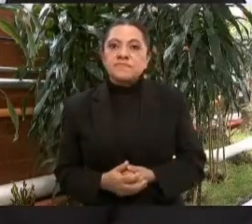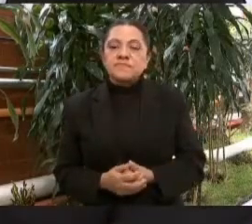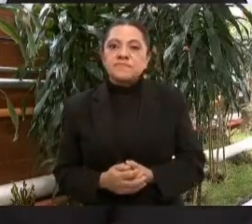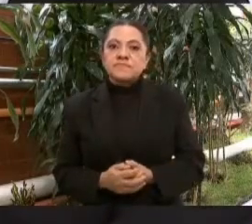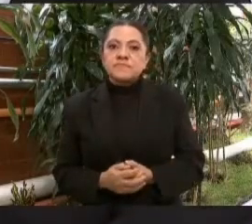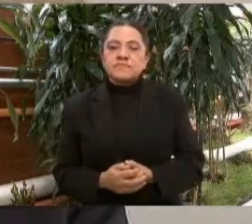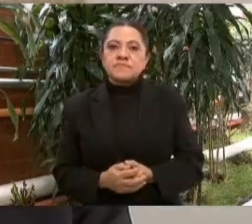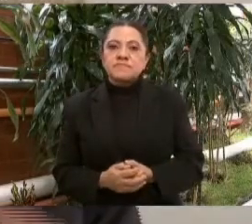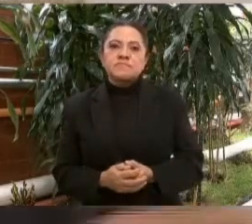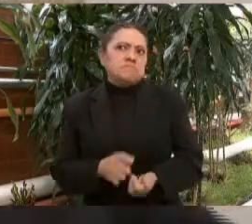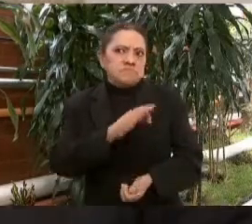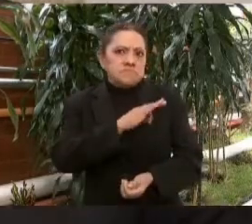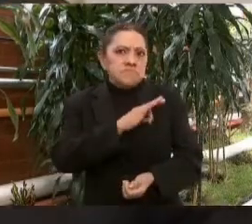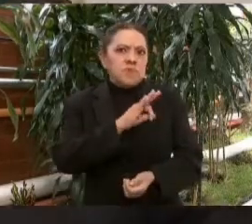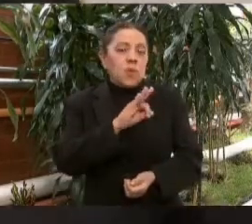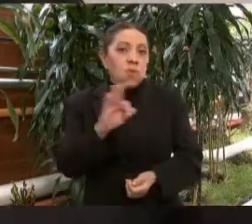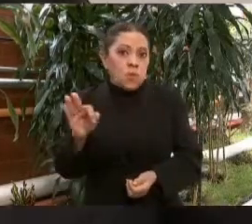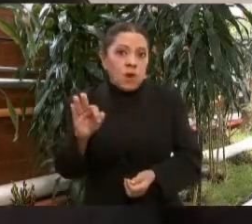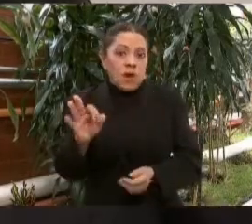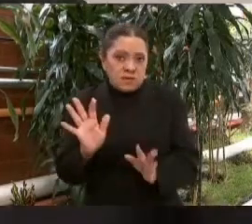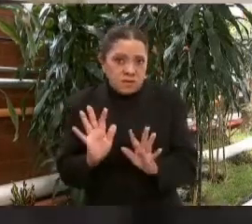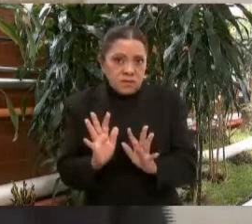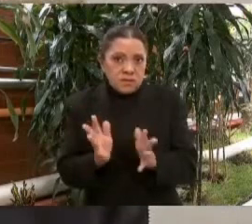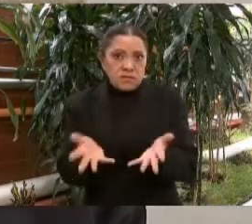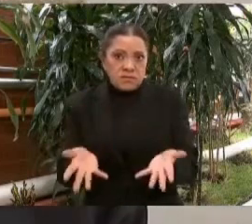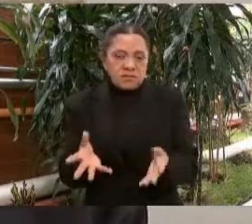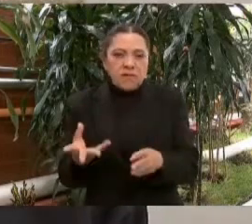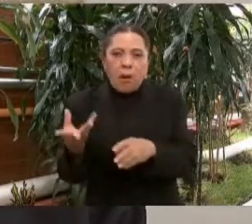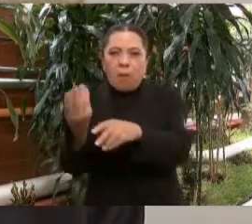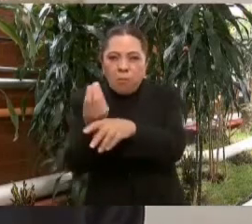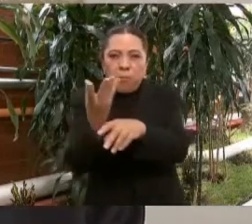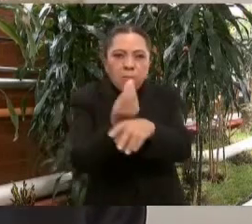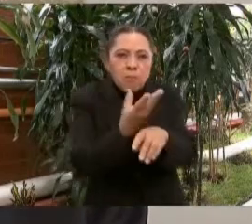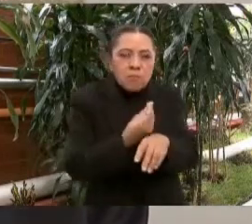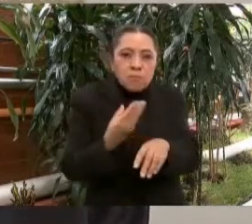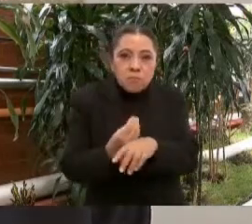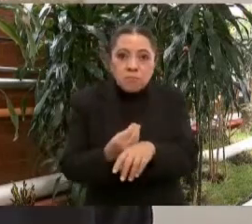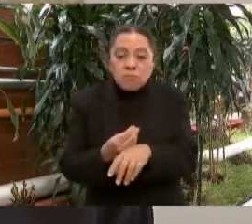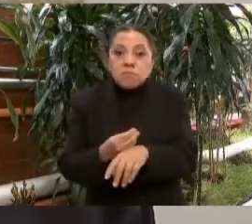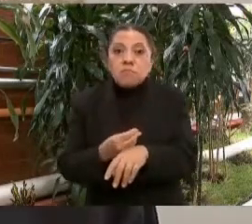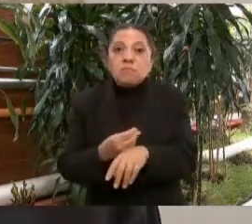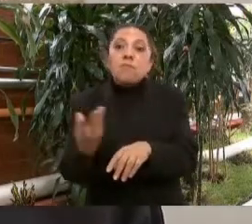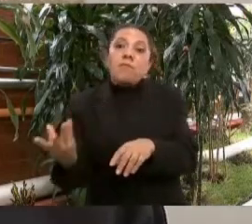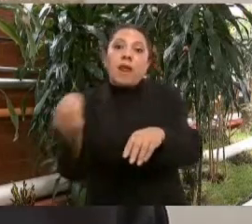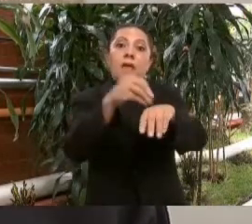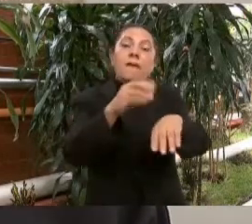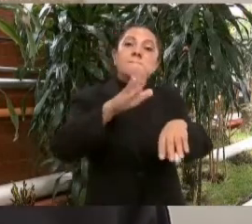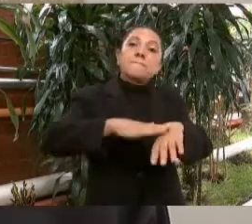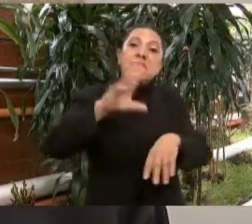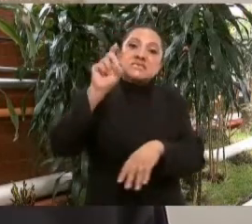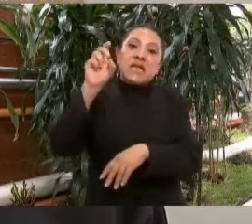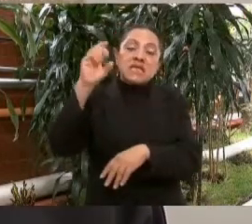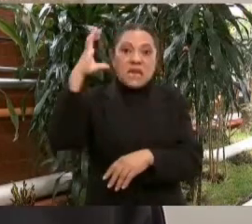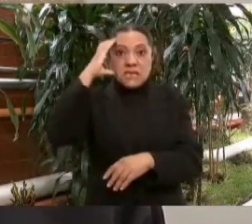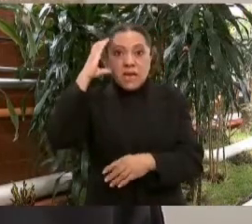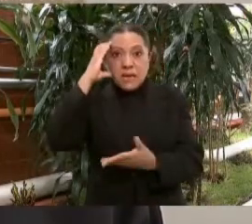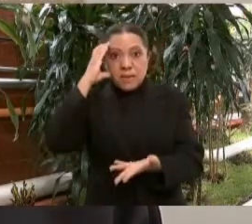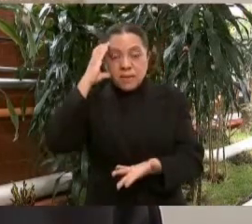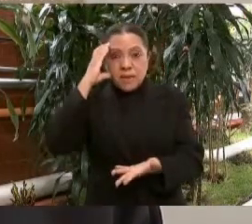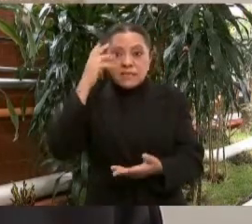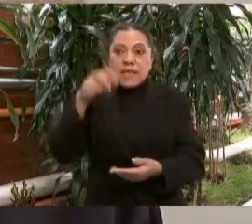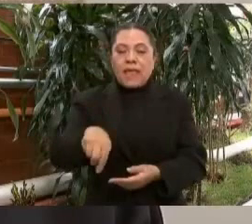posibilidad y además ya se está adaptando para 30 camas más. Este